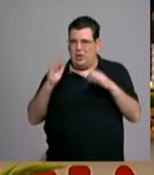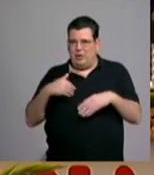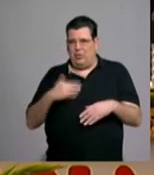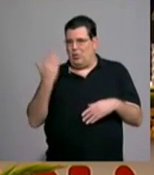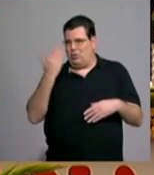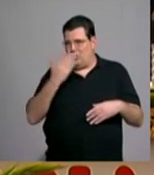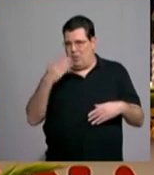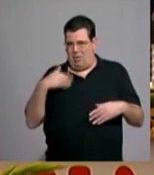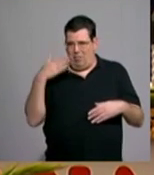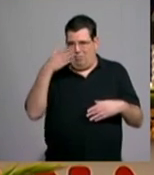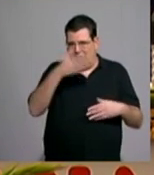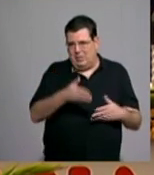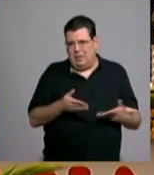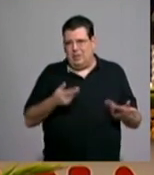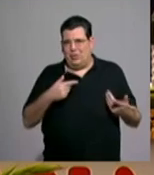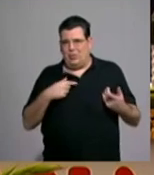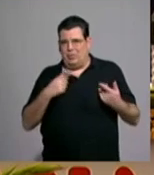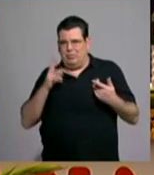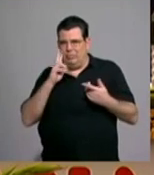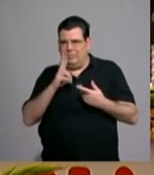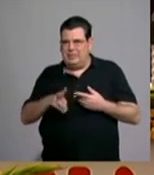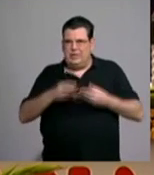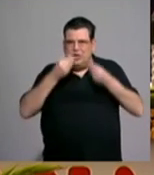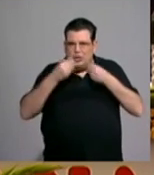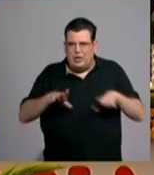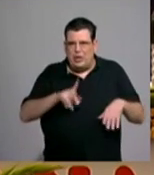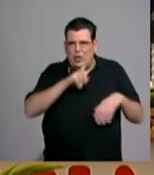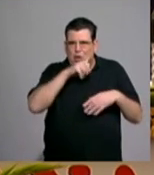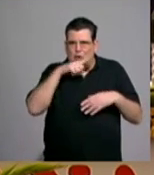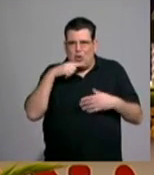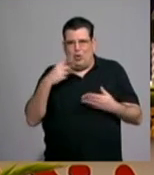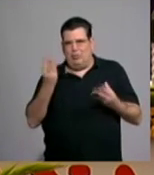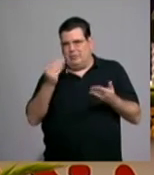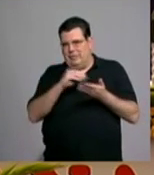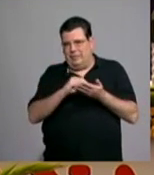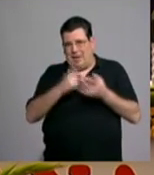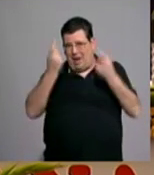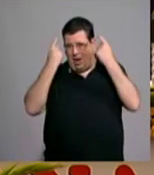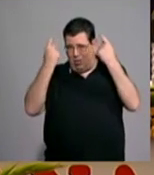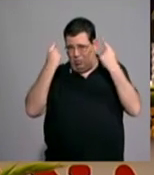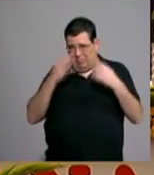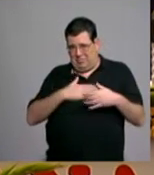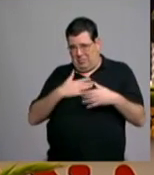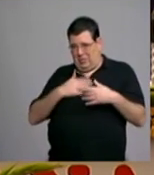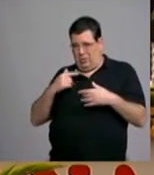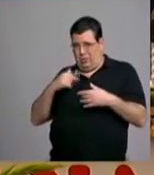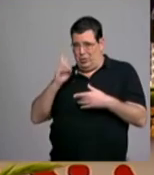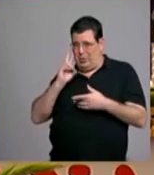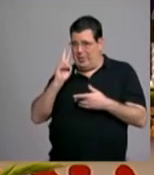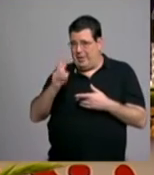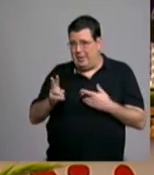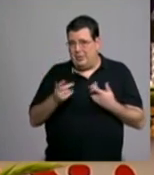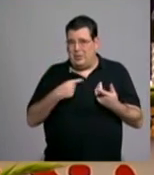colegio y sin embargo cuántas historias de dolor arrastran muchas veces mis alumnos. Cuántas heridas por sanar,